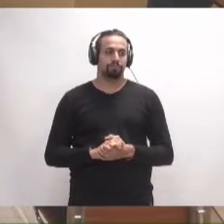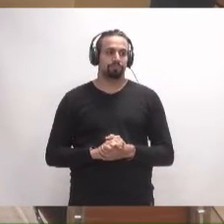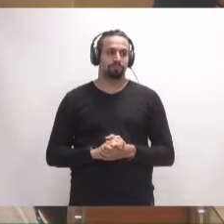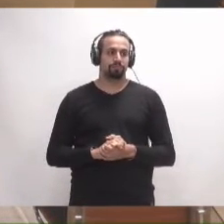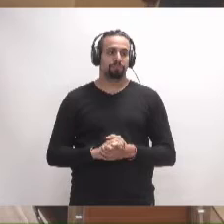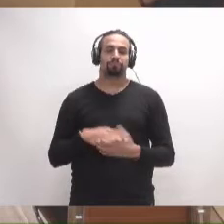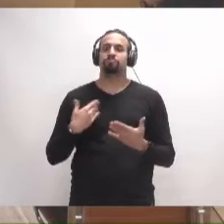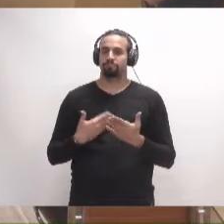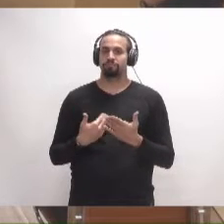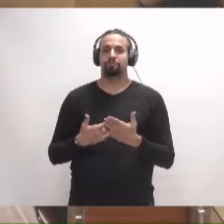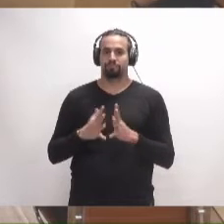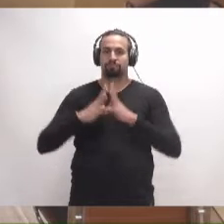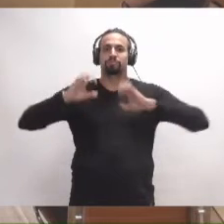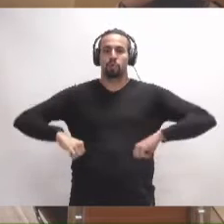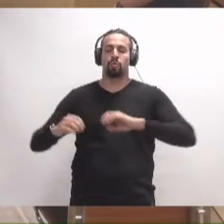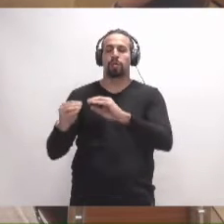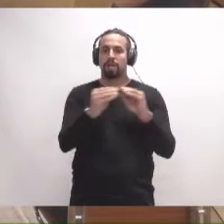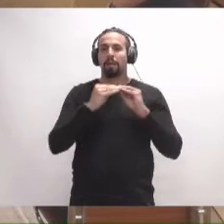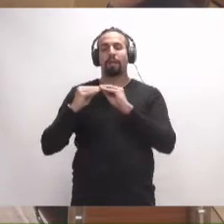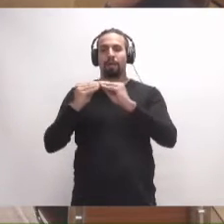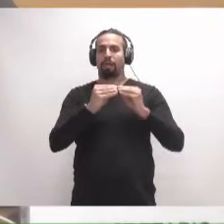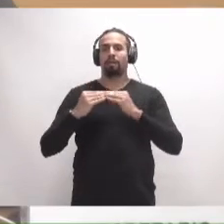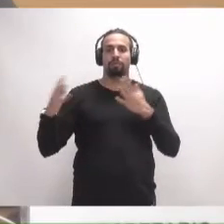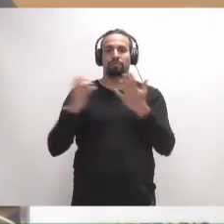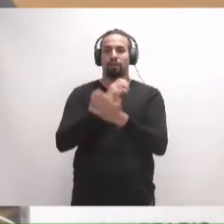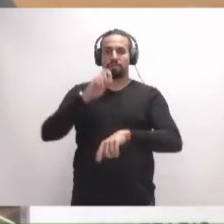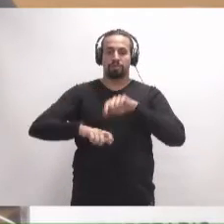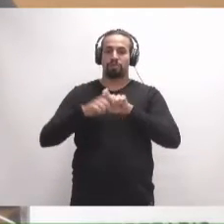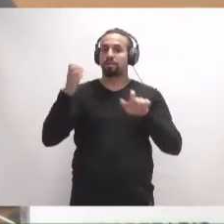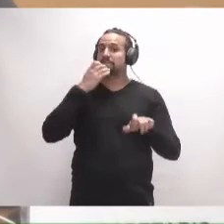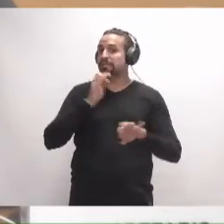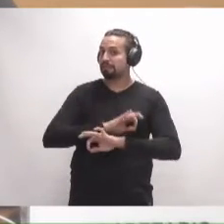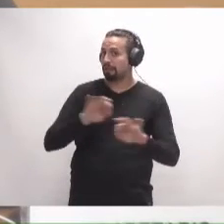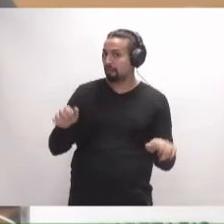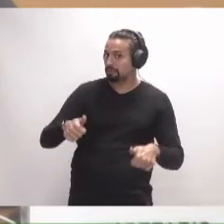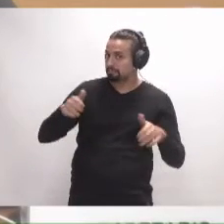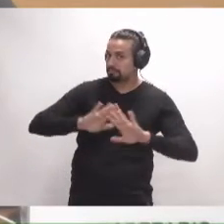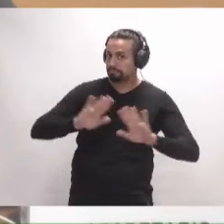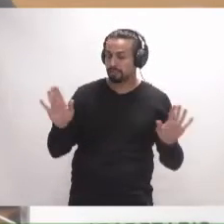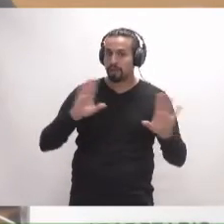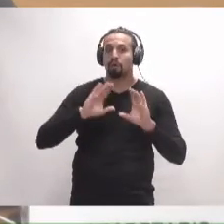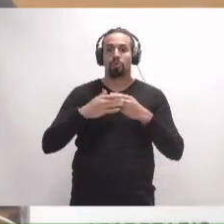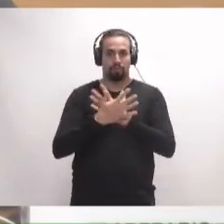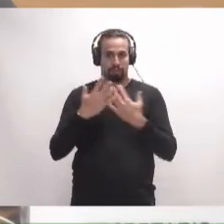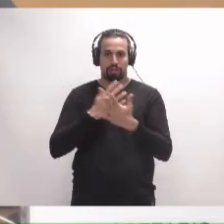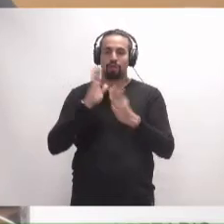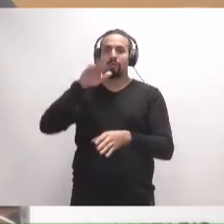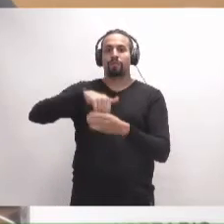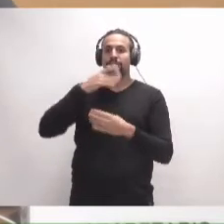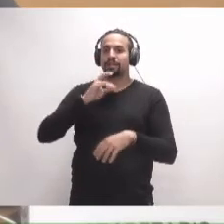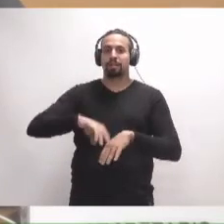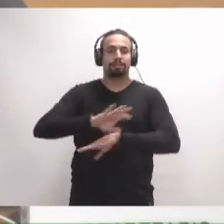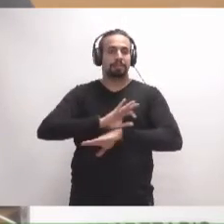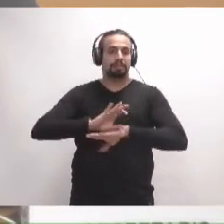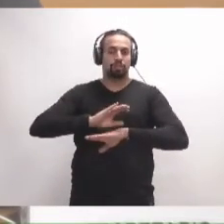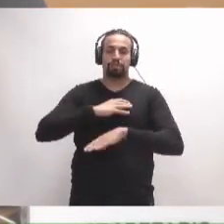Se ratifica por la unanimidad de todos los miembros, si nadie disintiera, entendiendo que por el Grupo Mixto ha votado la consejera, doña